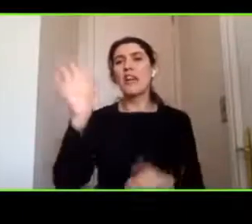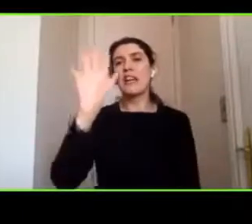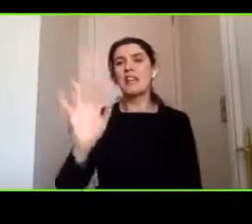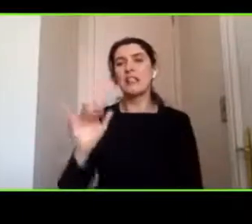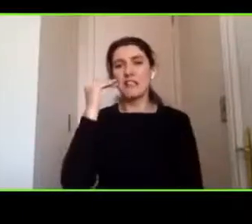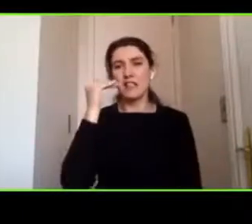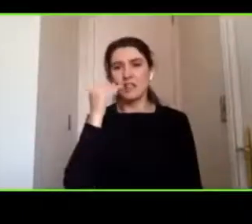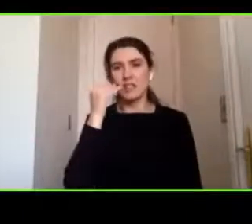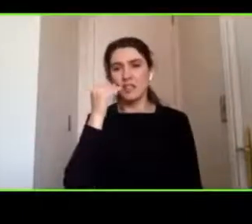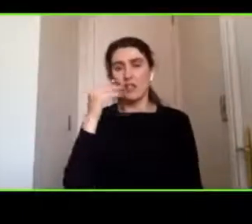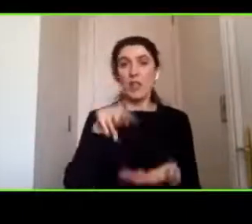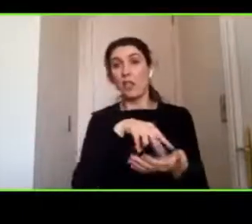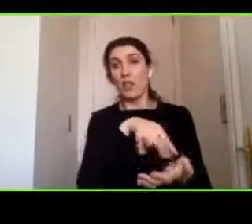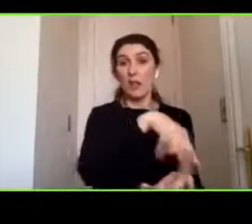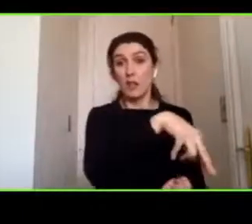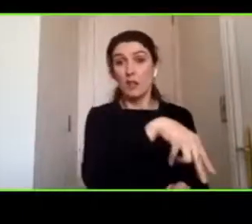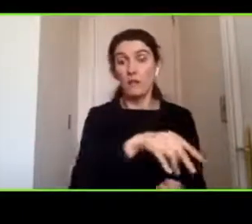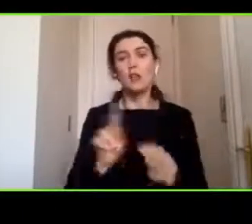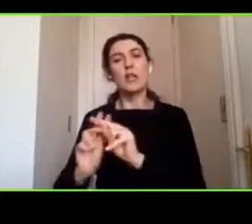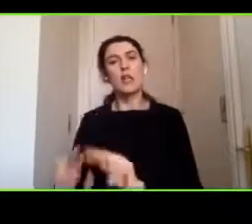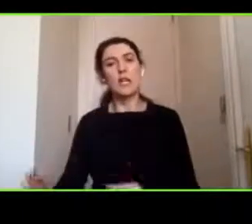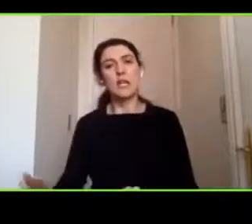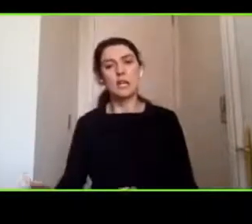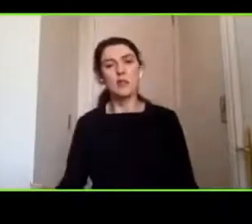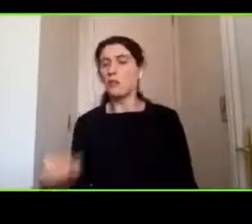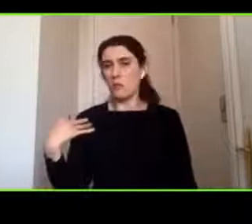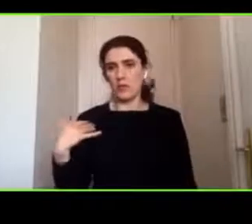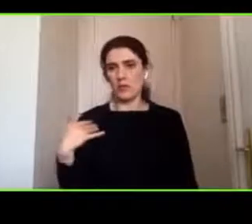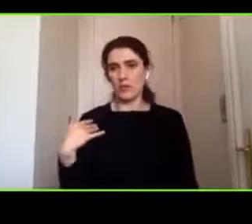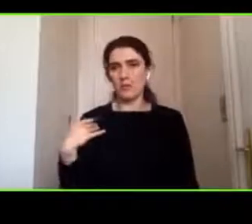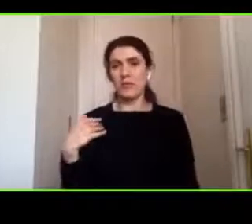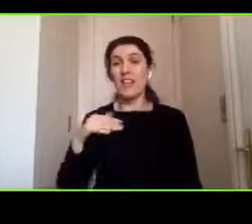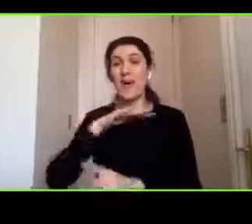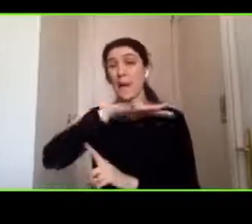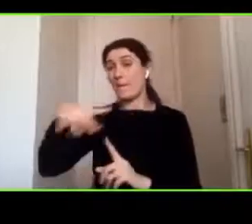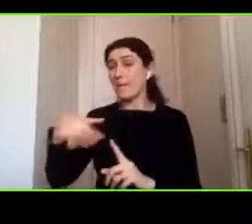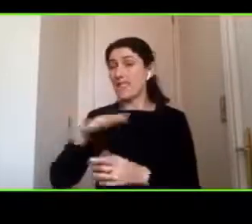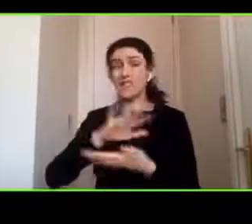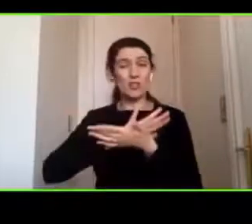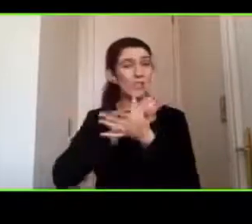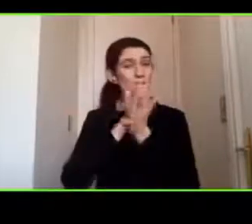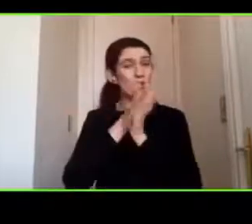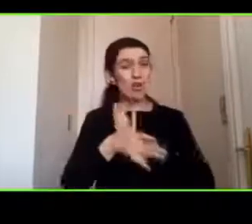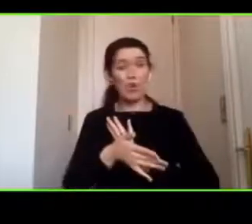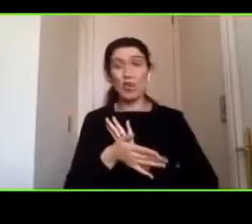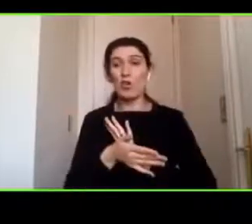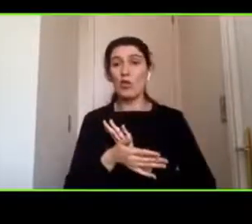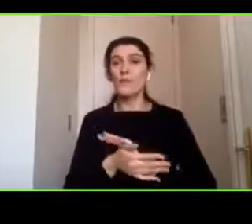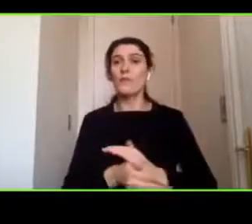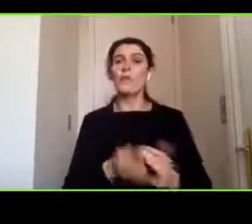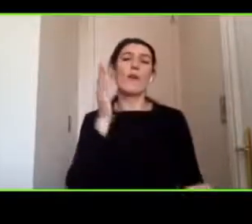prevención es en todos los ambientes colegio vía pública